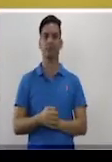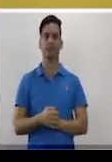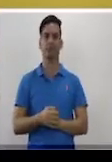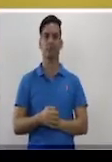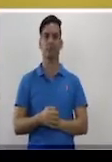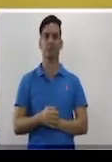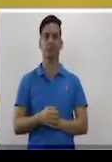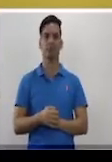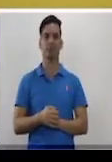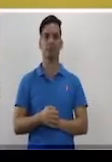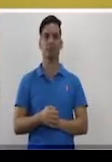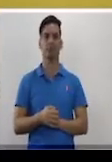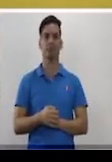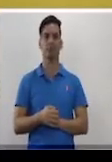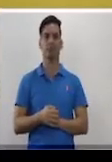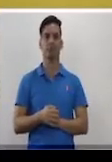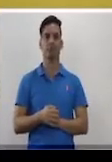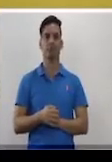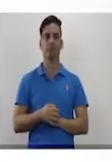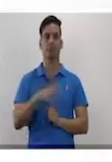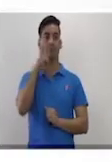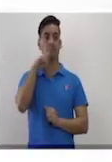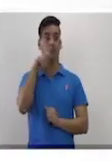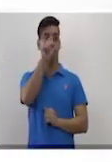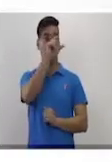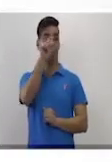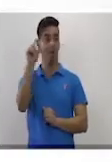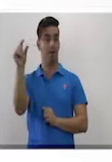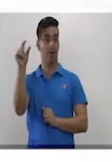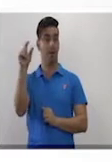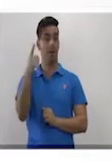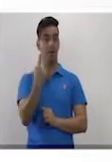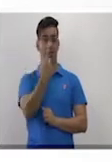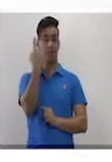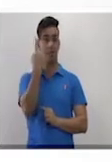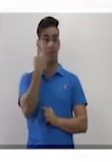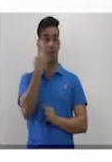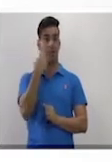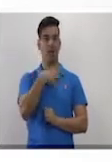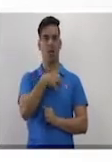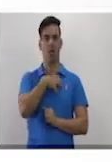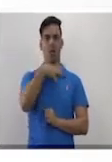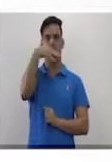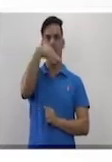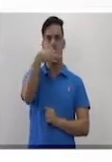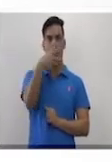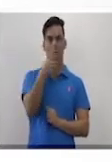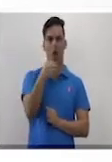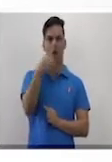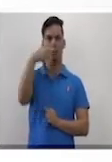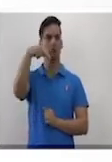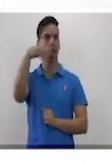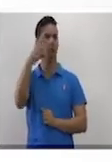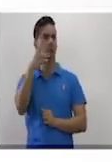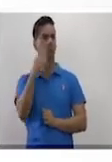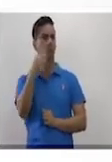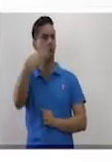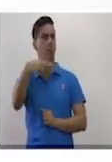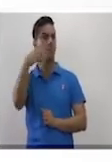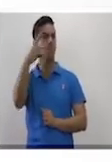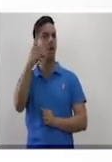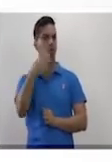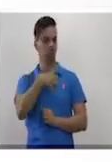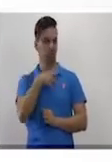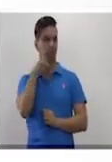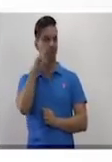en la primera fila. En la primera fila tienes el valor de M, de N y de P. Y nos orienta,